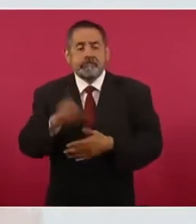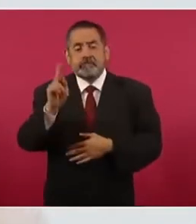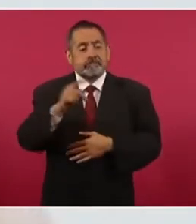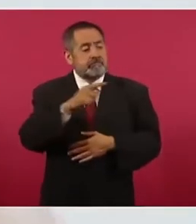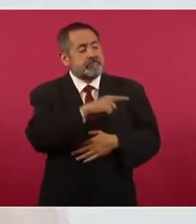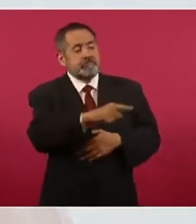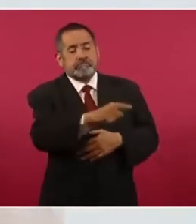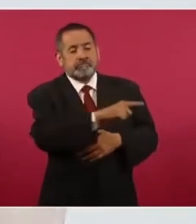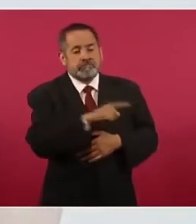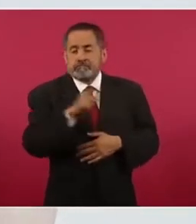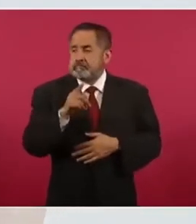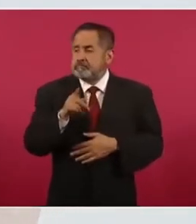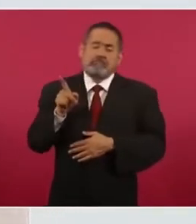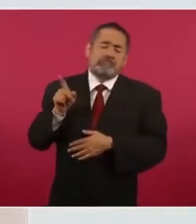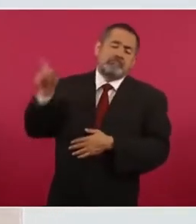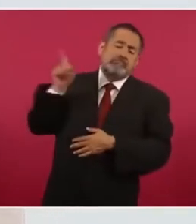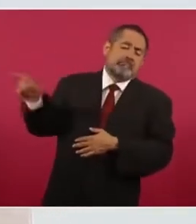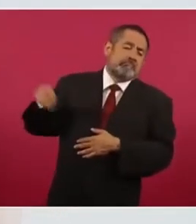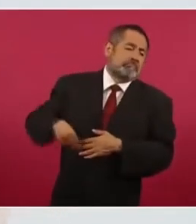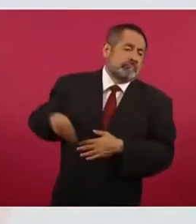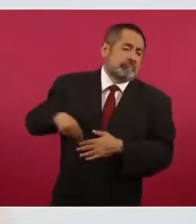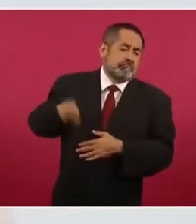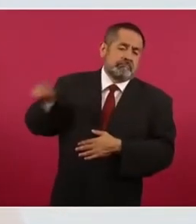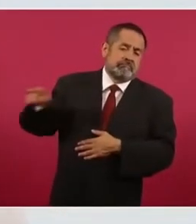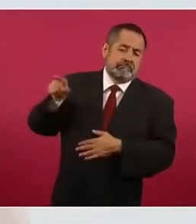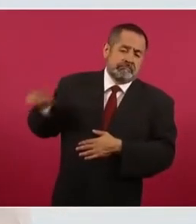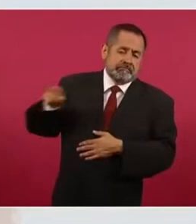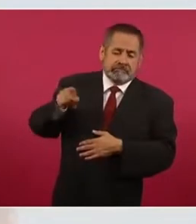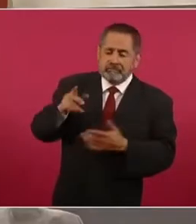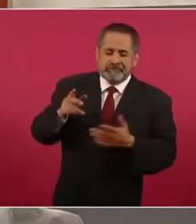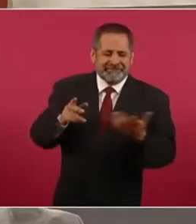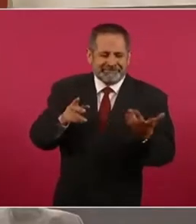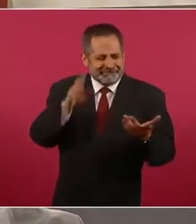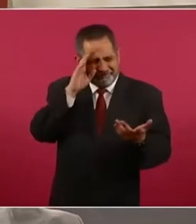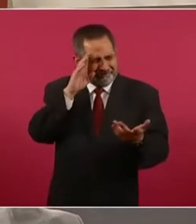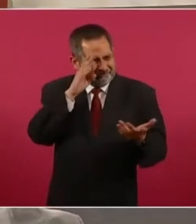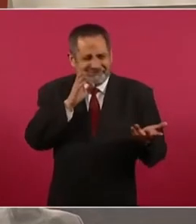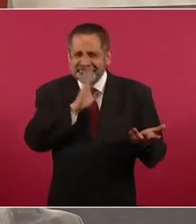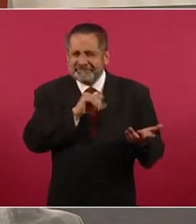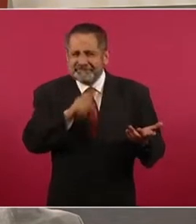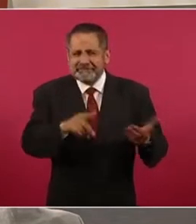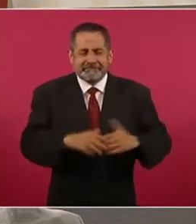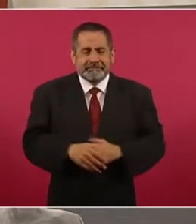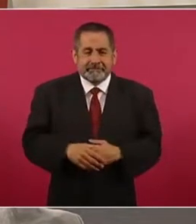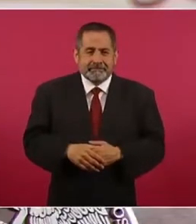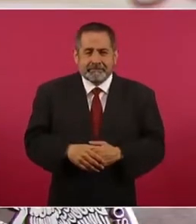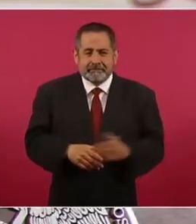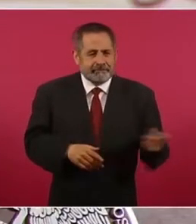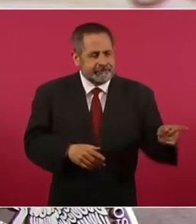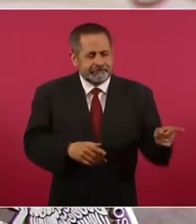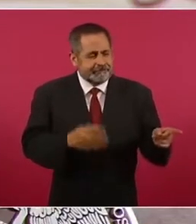adversarios, todo es culpa de AMLO. Qué bárbaros. Tenemos un selva medel fake.